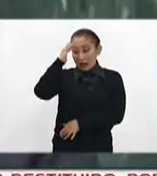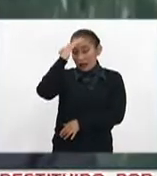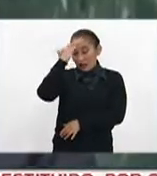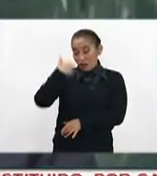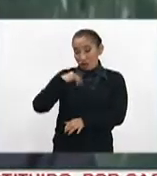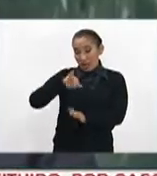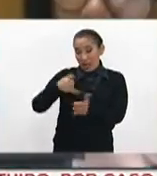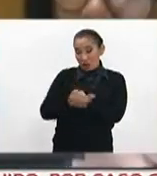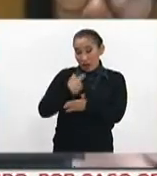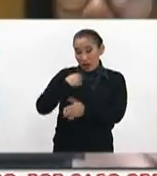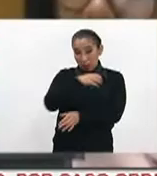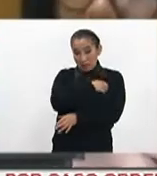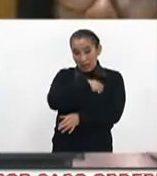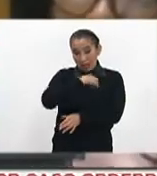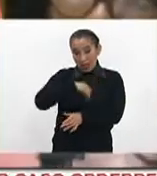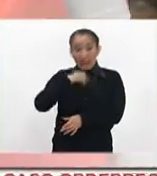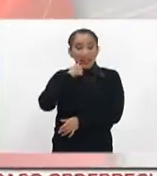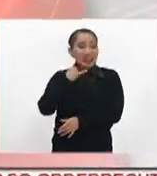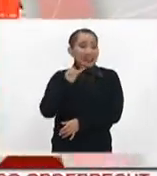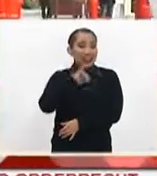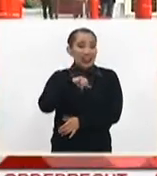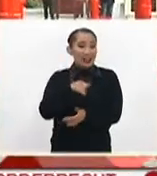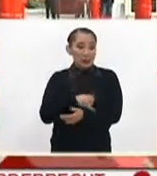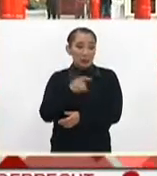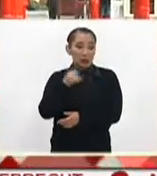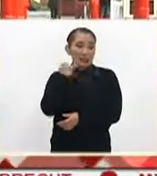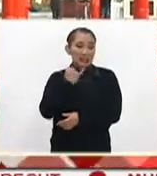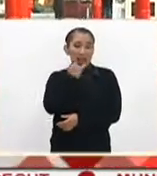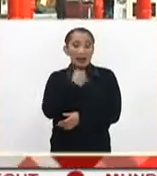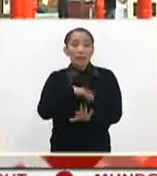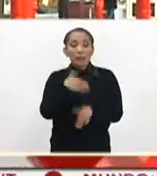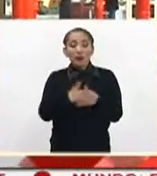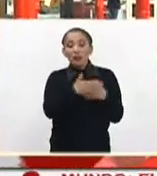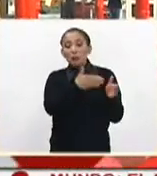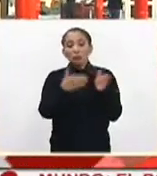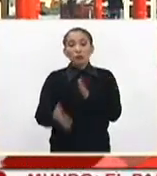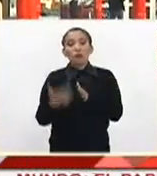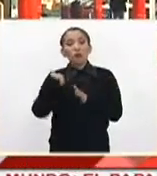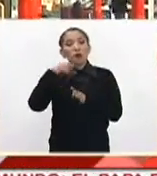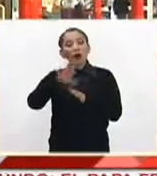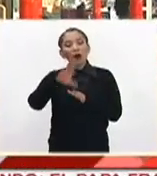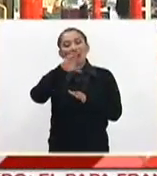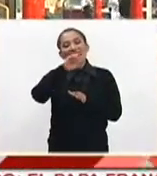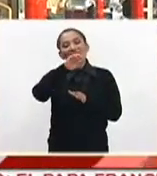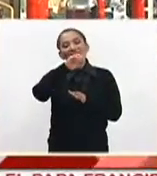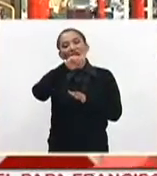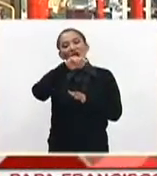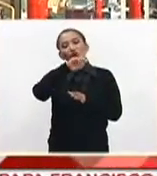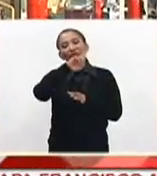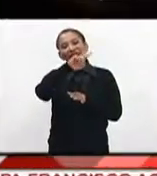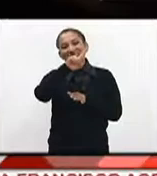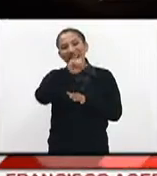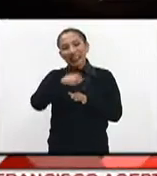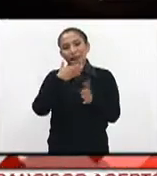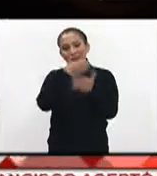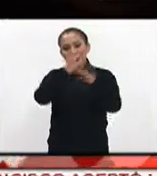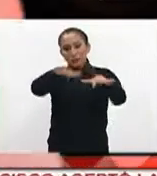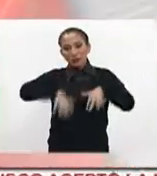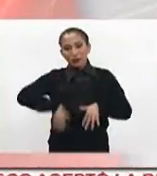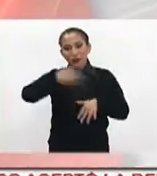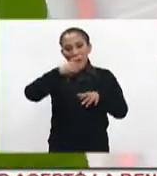Jerusalén como la capital de Israel. Más adelante, el espectáculo El Cascanueces llega al Auditorio Nacional.